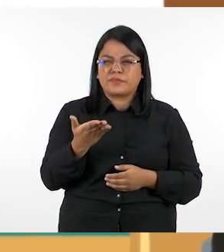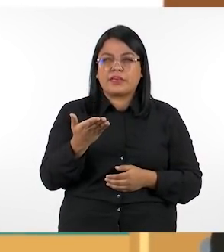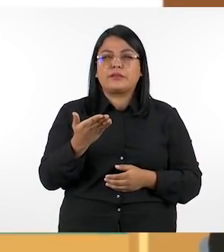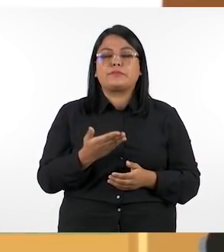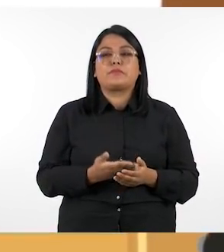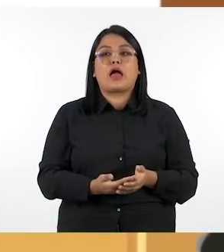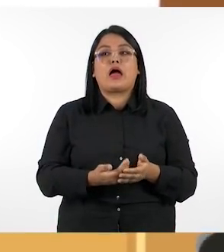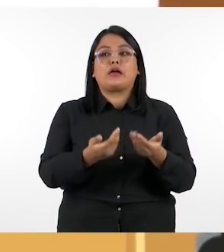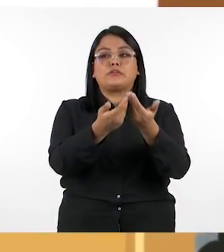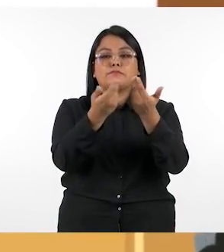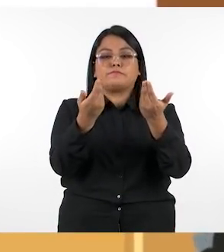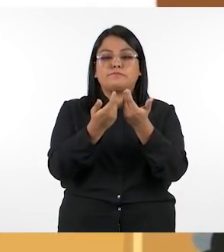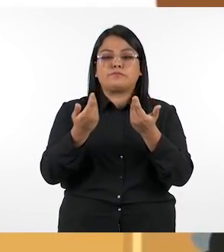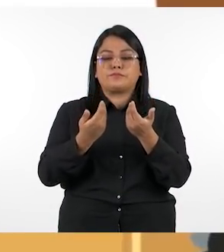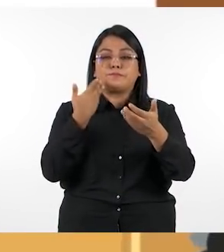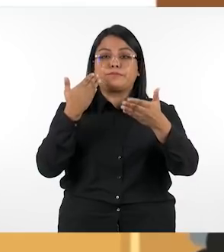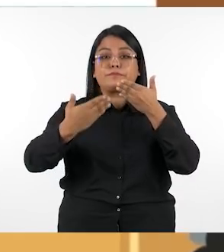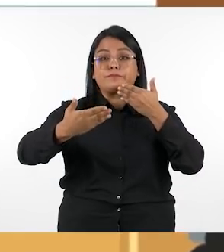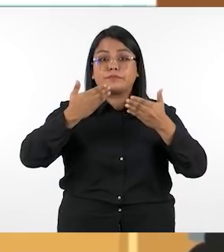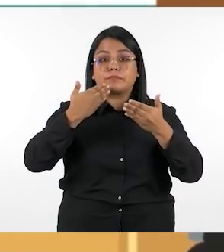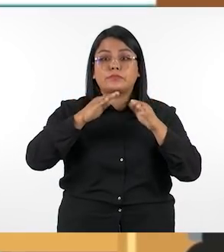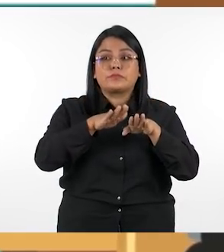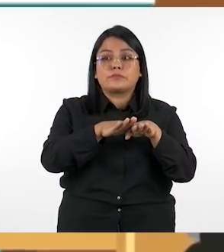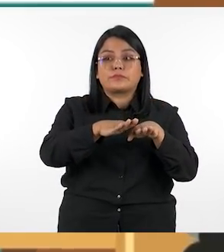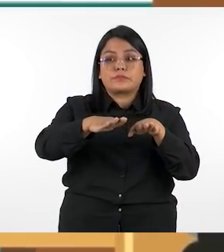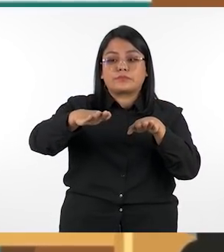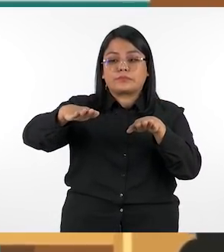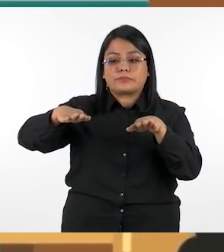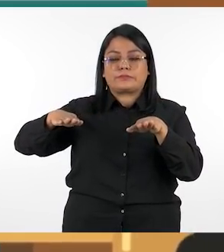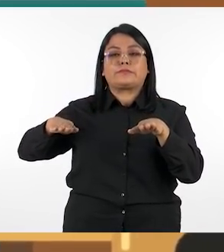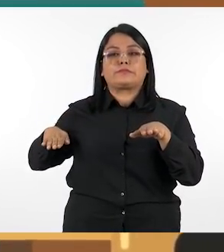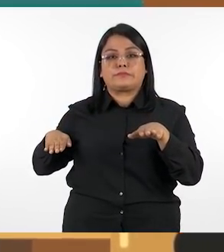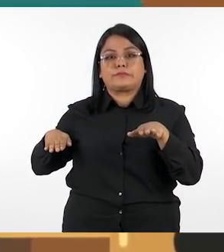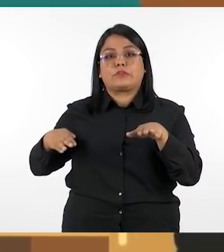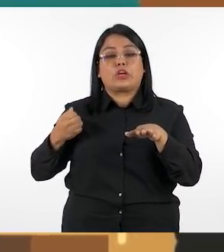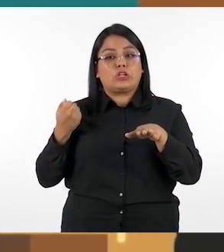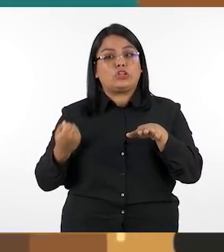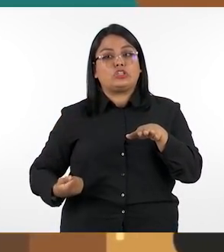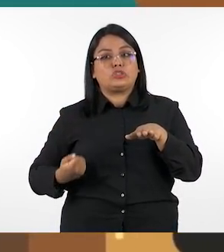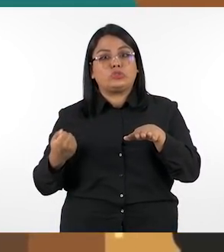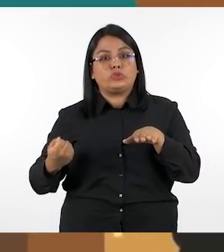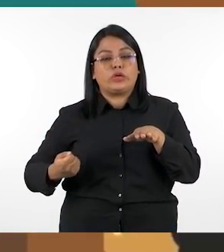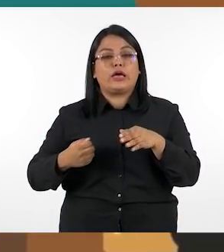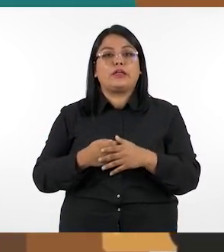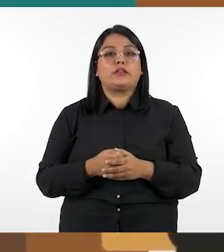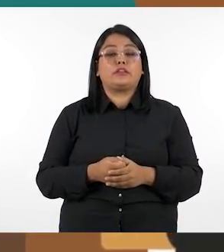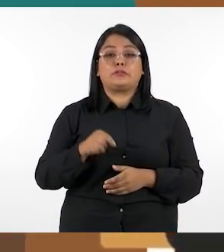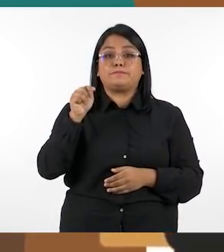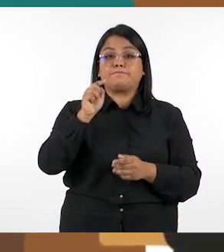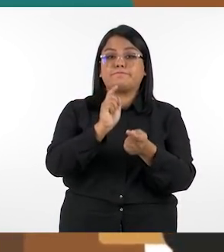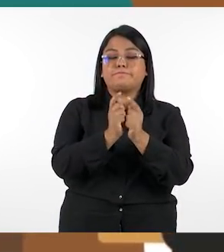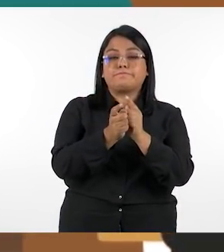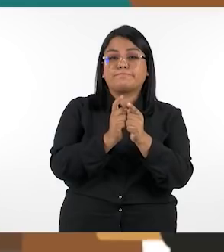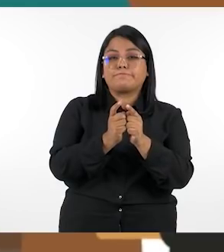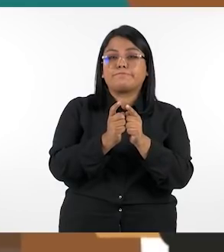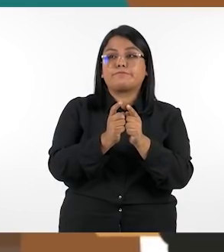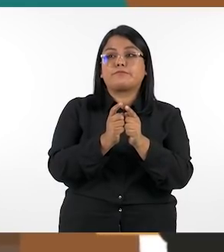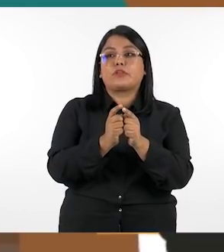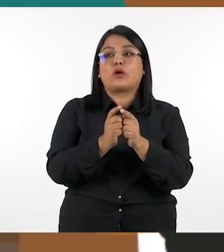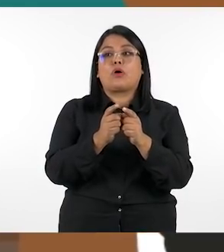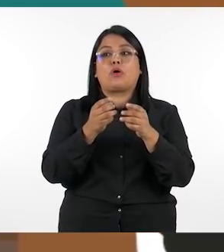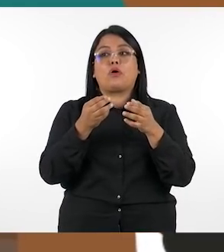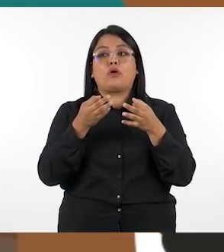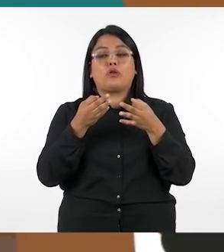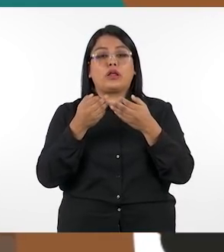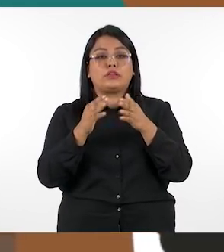es la distribución y orientación de los pupitres de nuestros estudiantes y esto está relacionado con